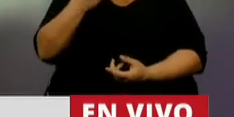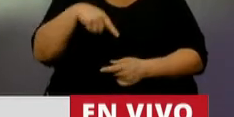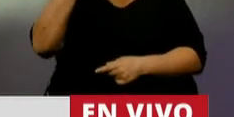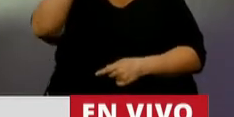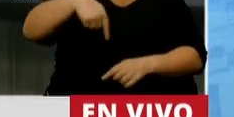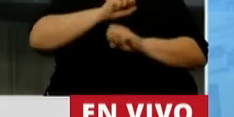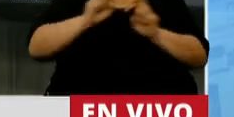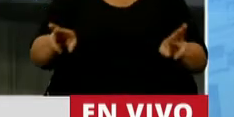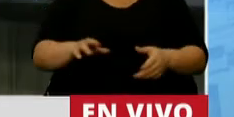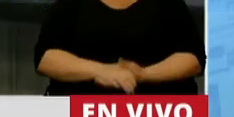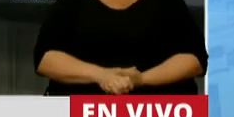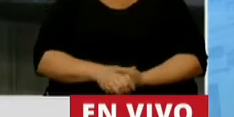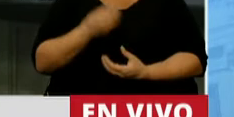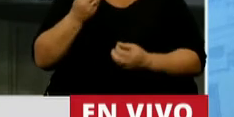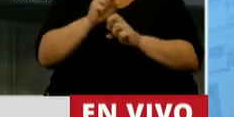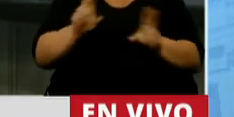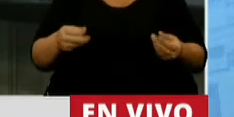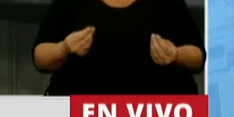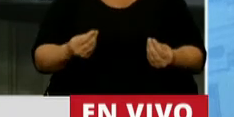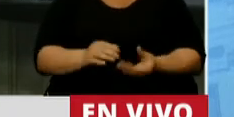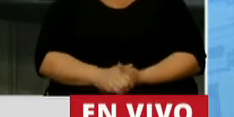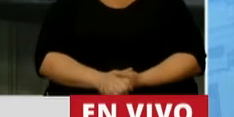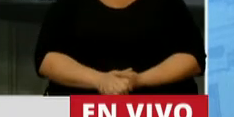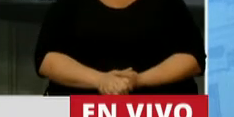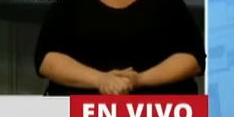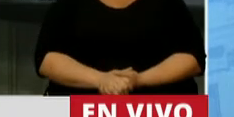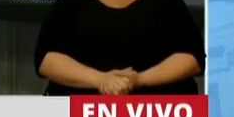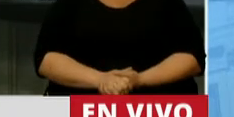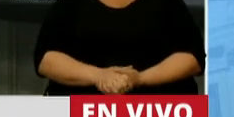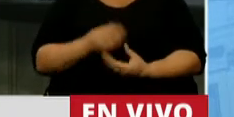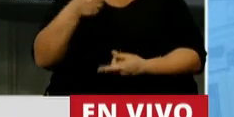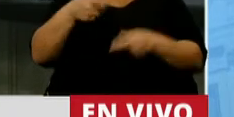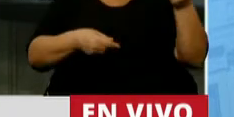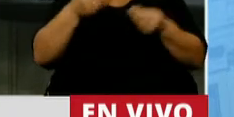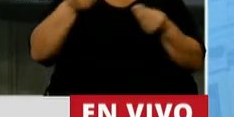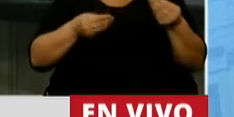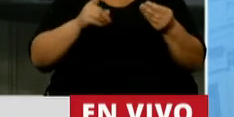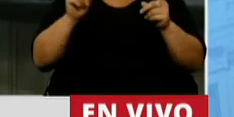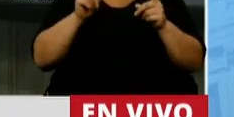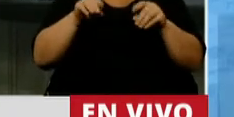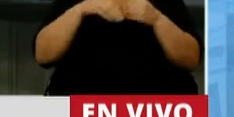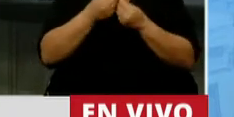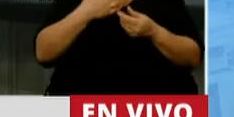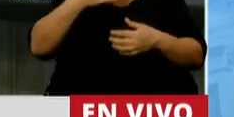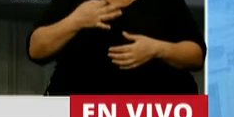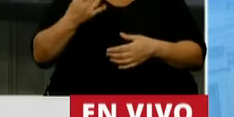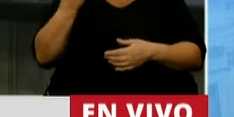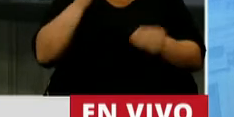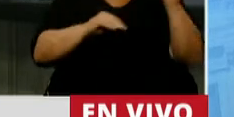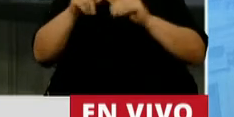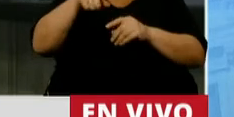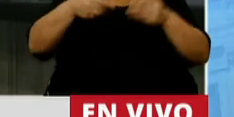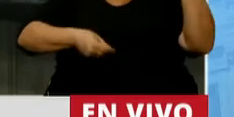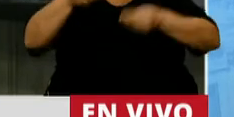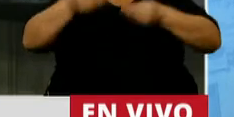las va a agravar. ¿Y por qué las va a agravar, señor Presidente? Porque este presupuesto no se asiente en números sinceros. Porque